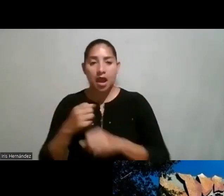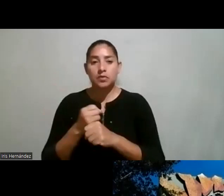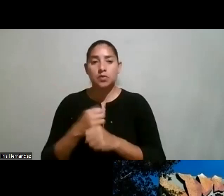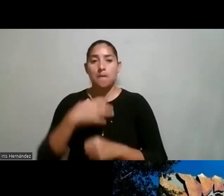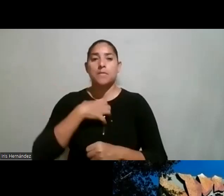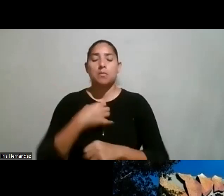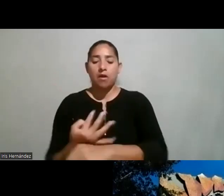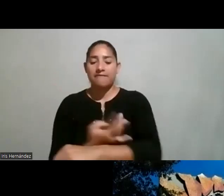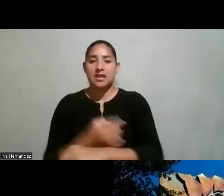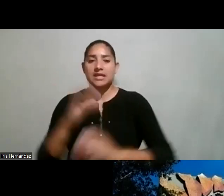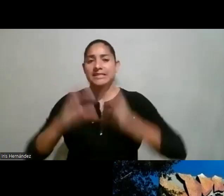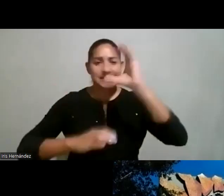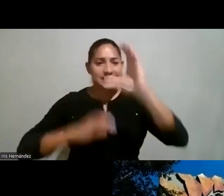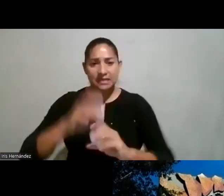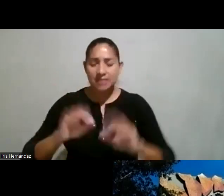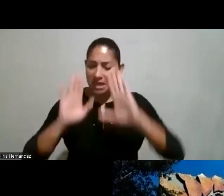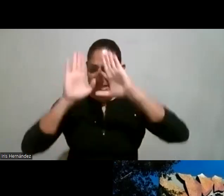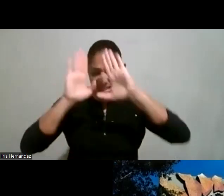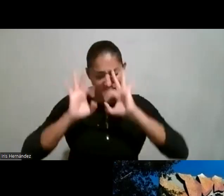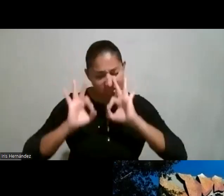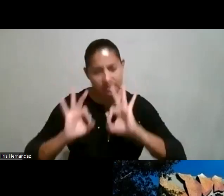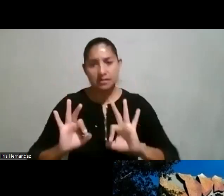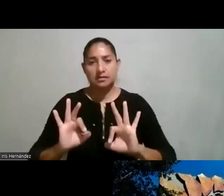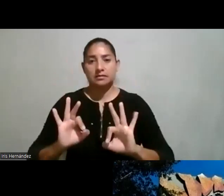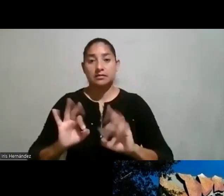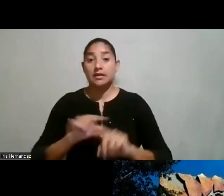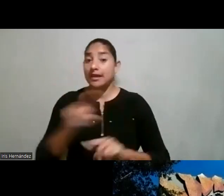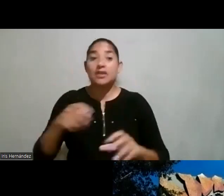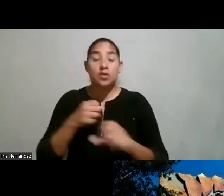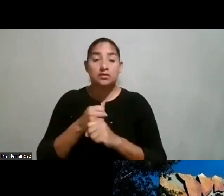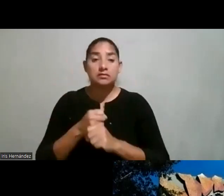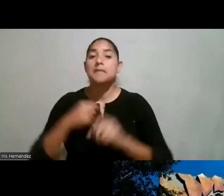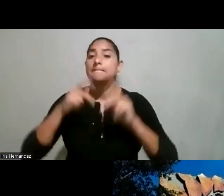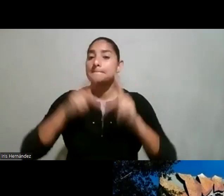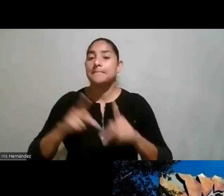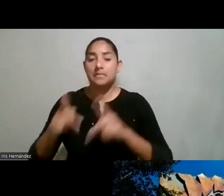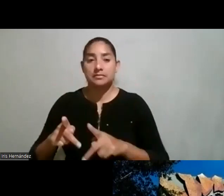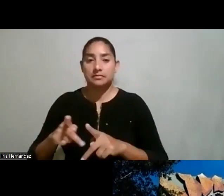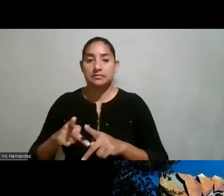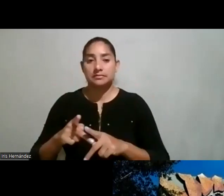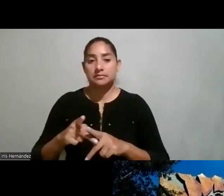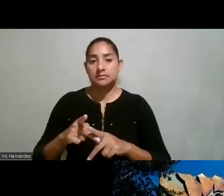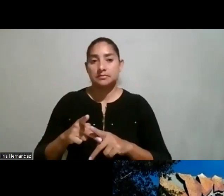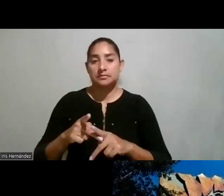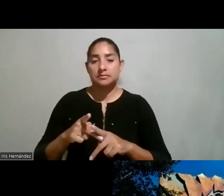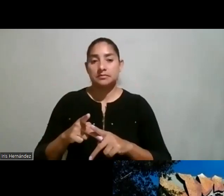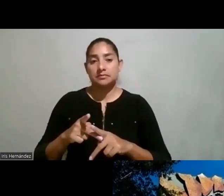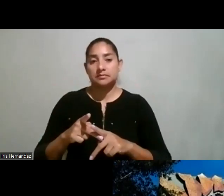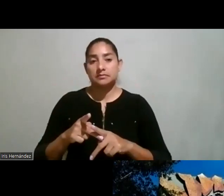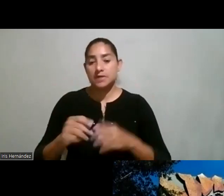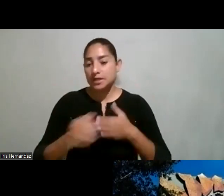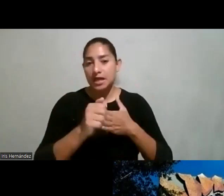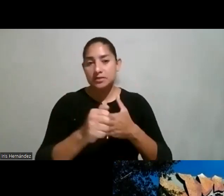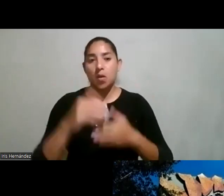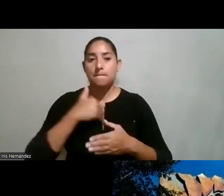peria científica de una manera extraordinaria donde ellos eran ellos eran los que dirigían su